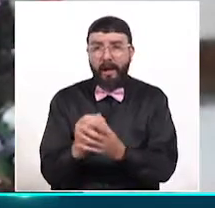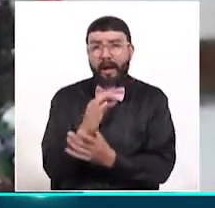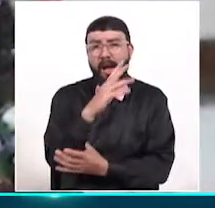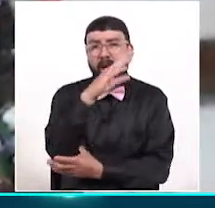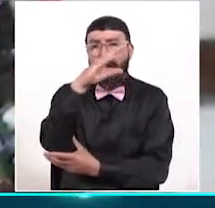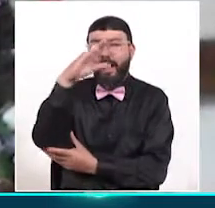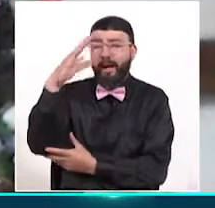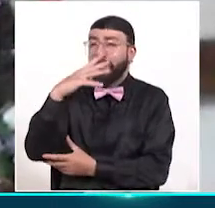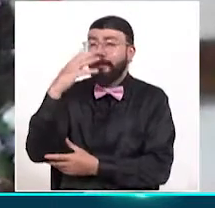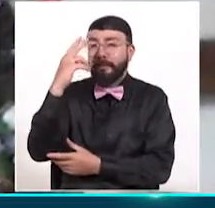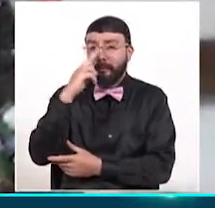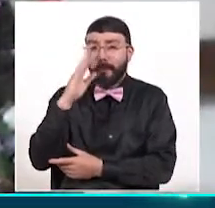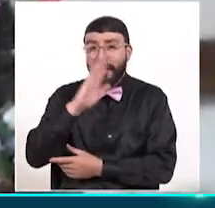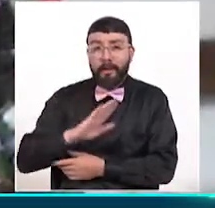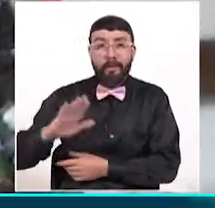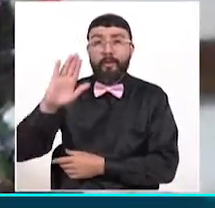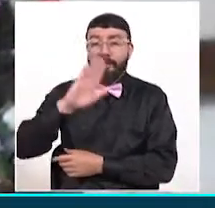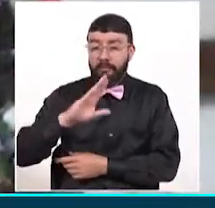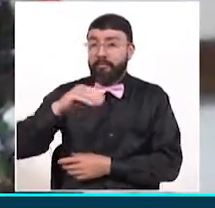un municipio verde también,